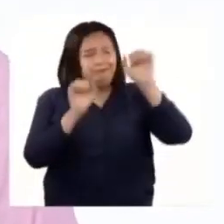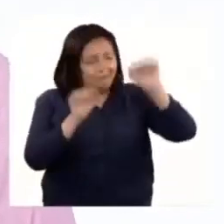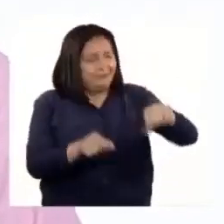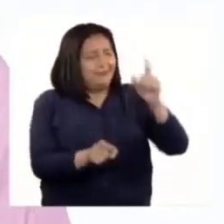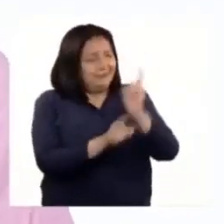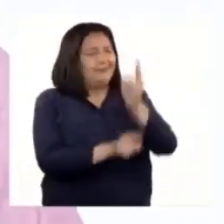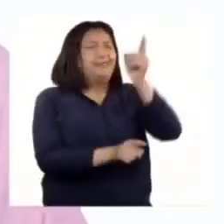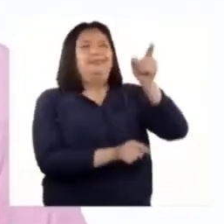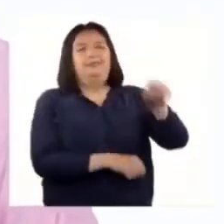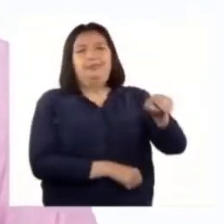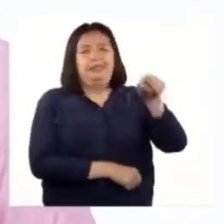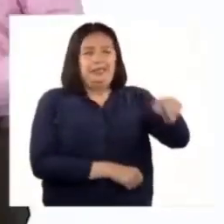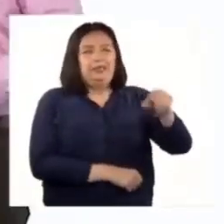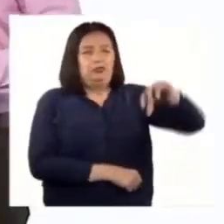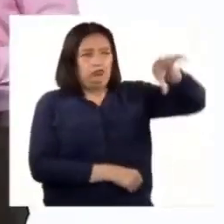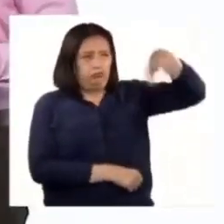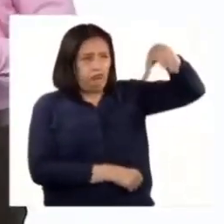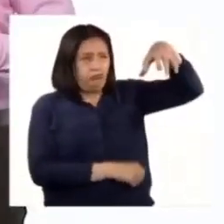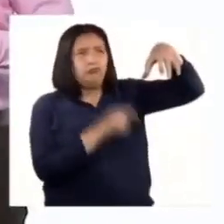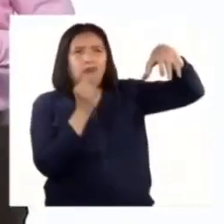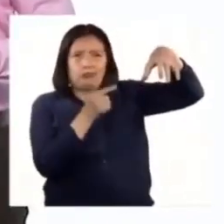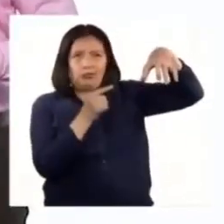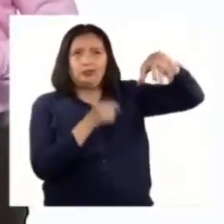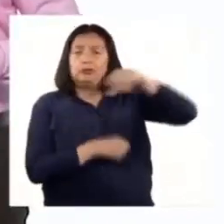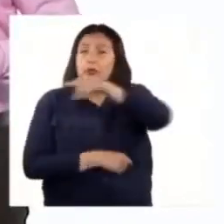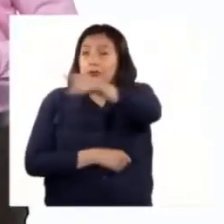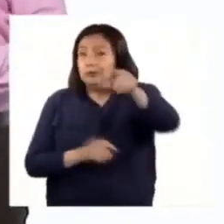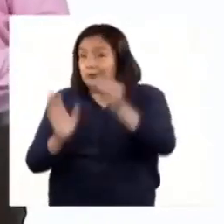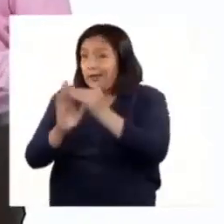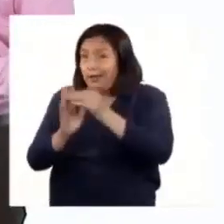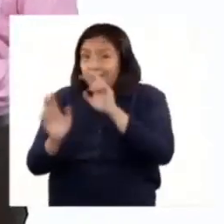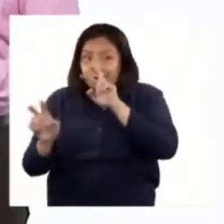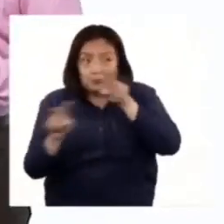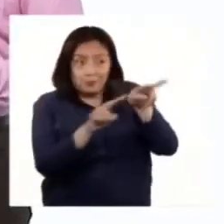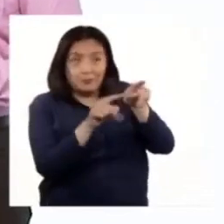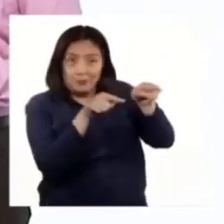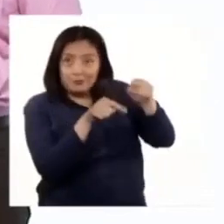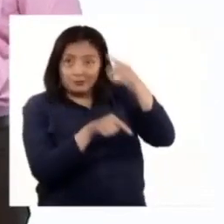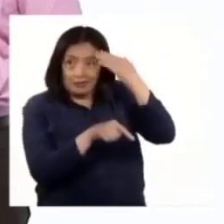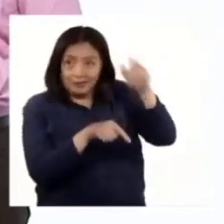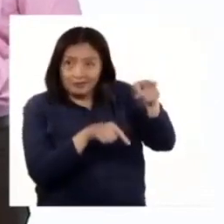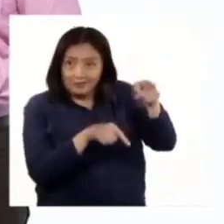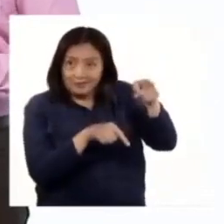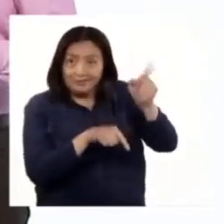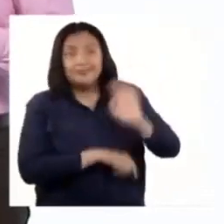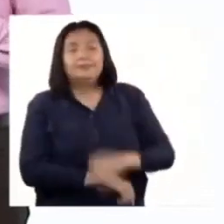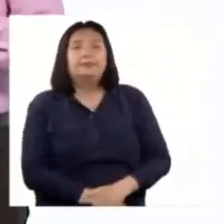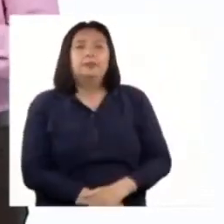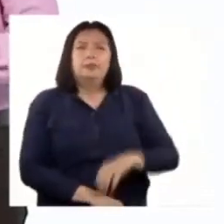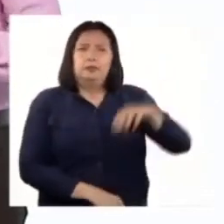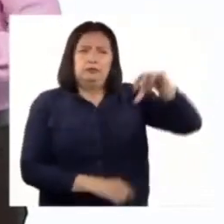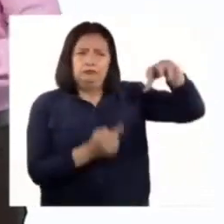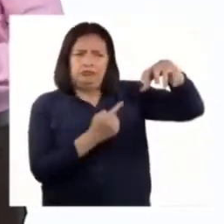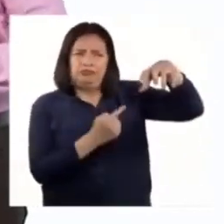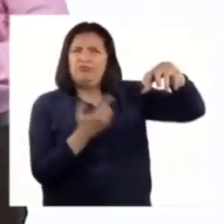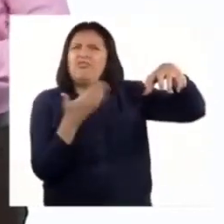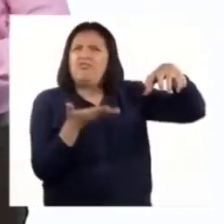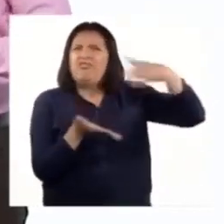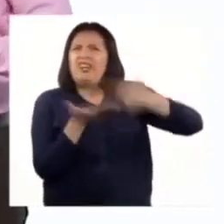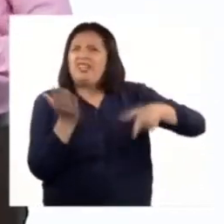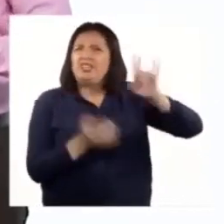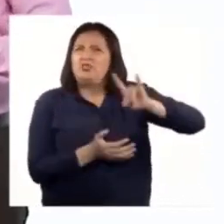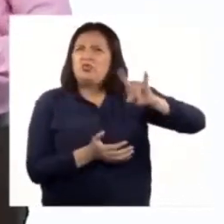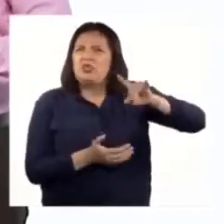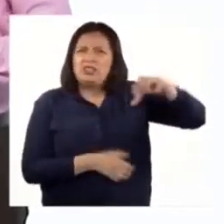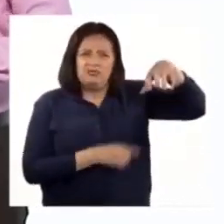Patricia! Ese es un dron. B. ¿Ustedes en casa lo identificaron? B. ¿Saben para qué sirven?